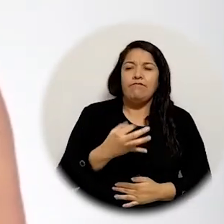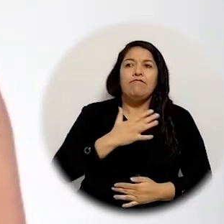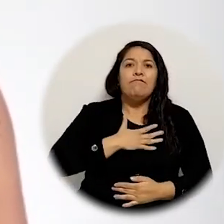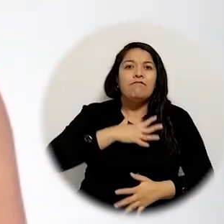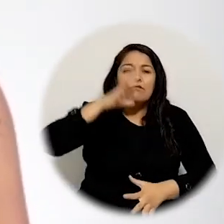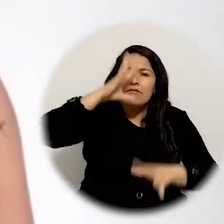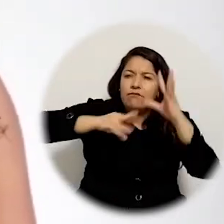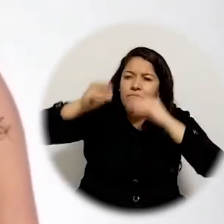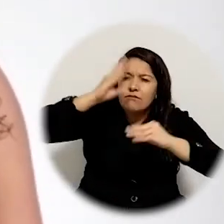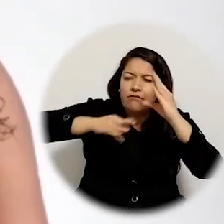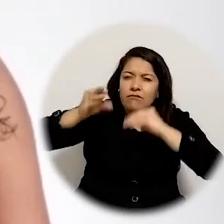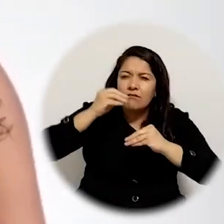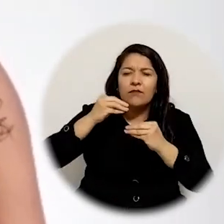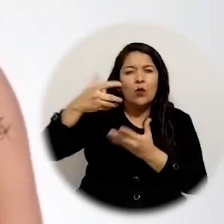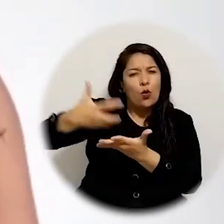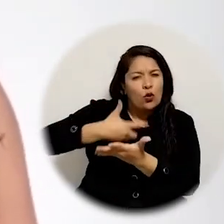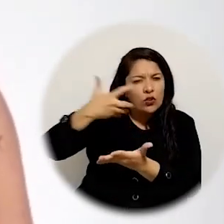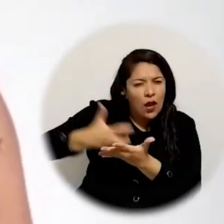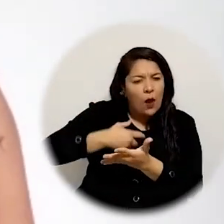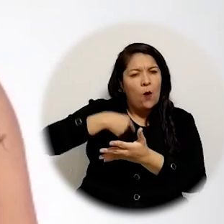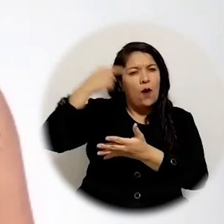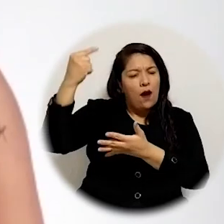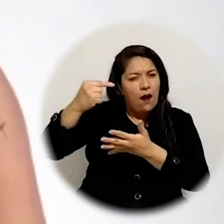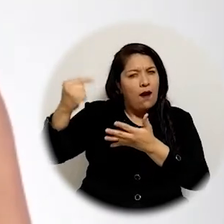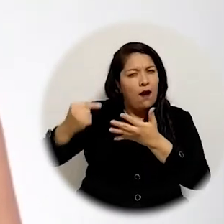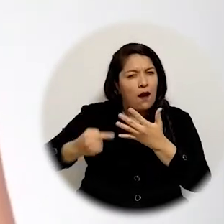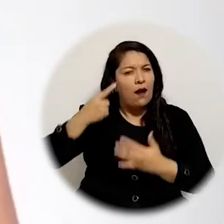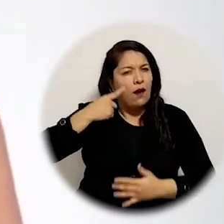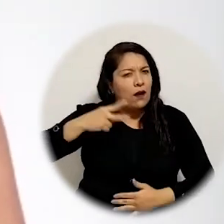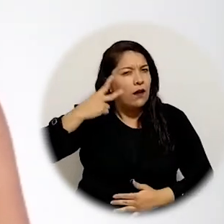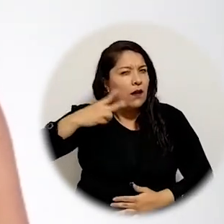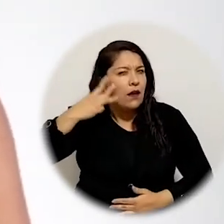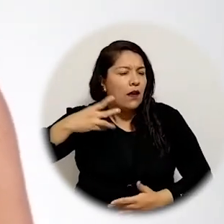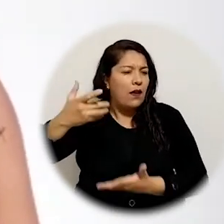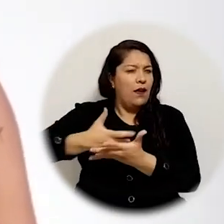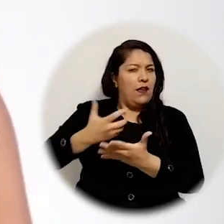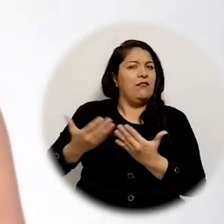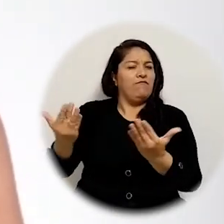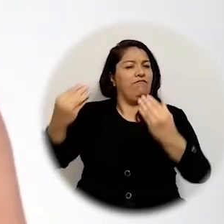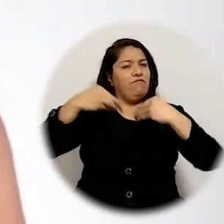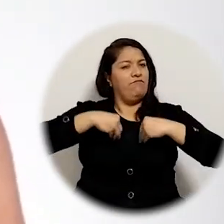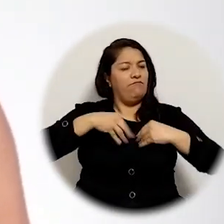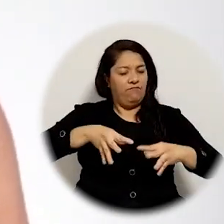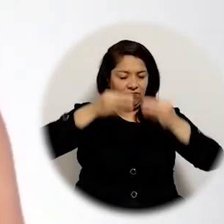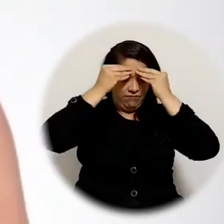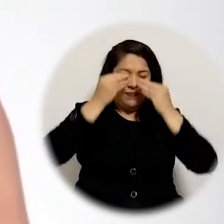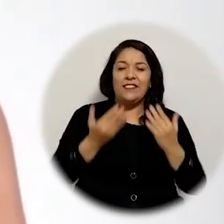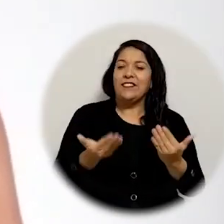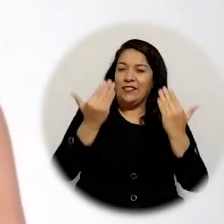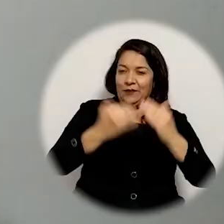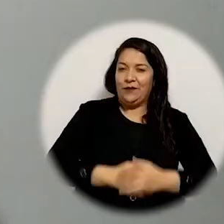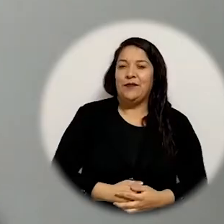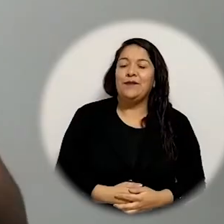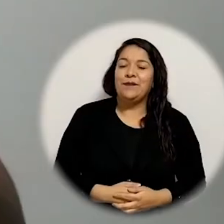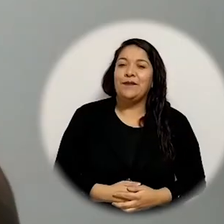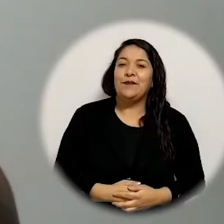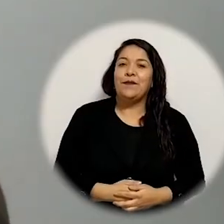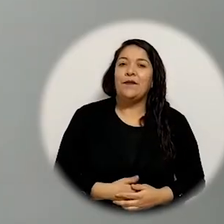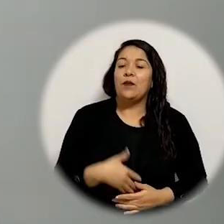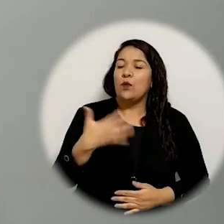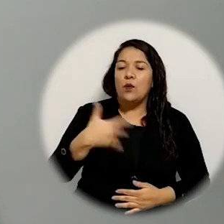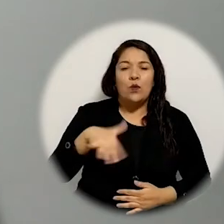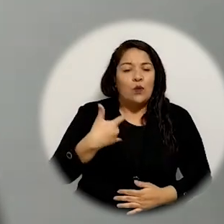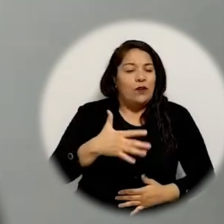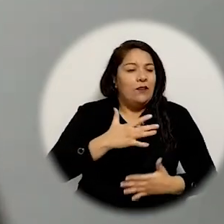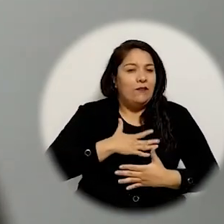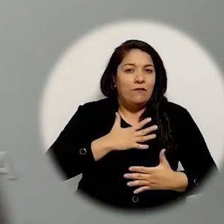he logrado aprender muchísimo y los consejos que nos dan cada día han sido favorables para mi aprendizaje pero específicamente